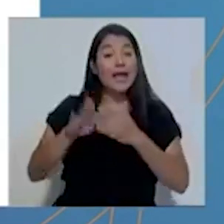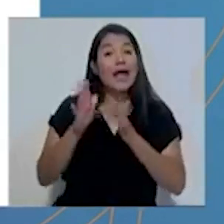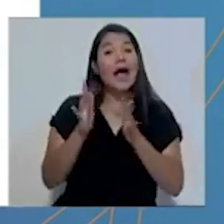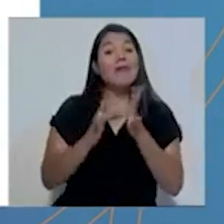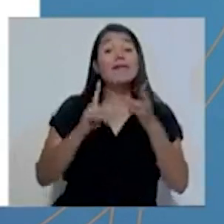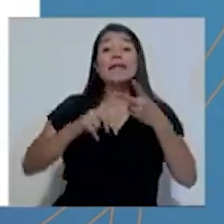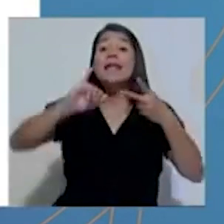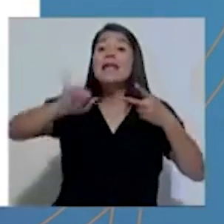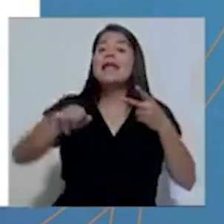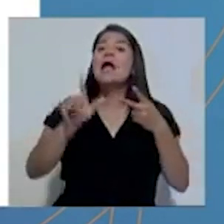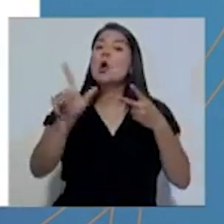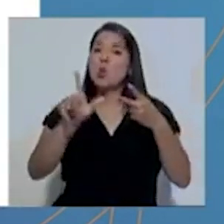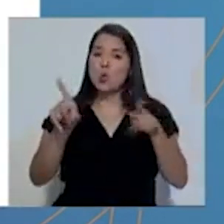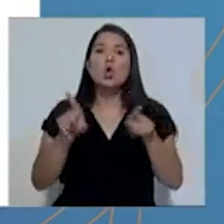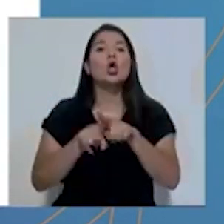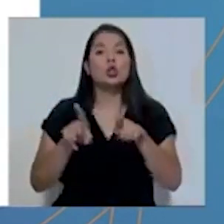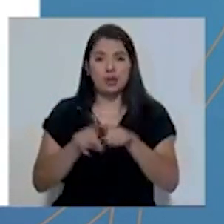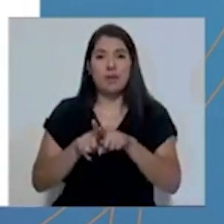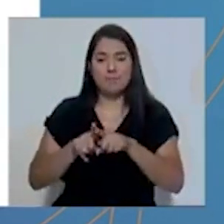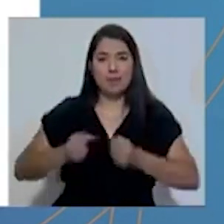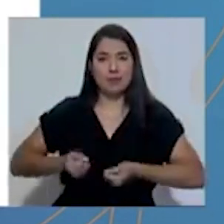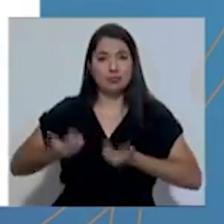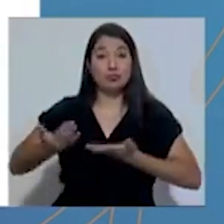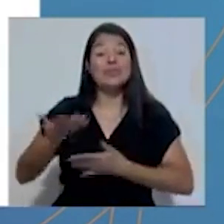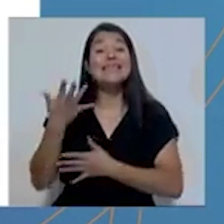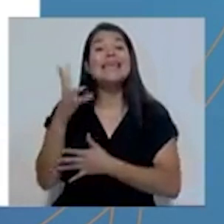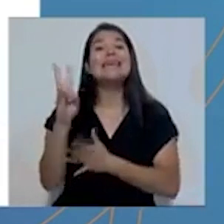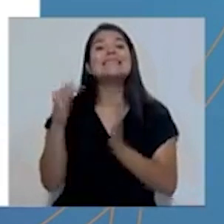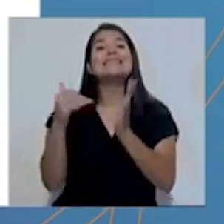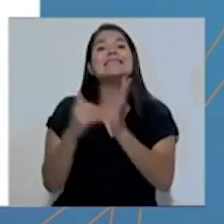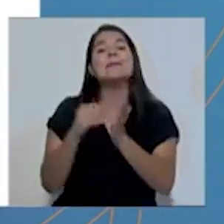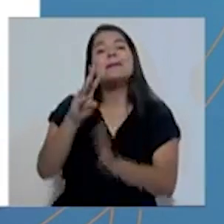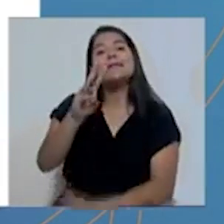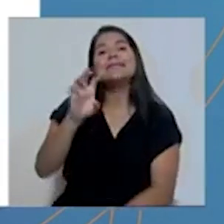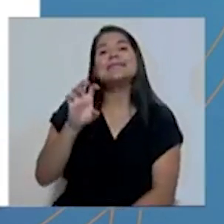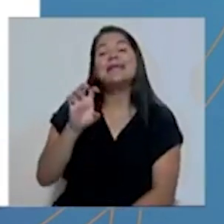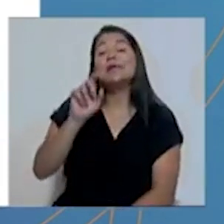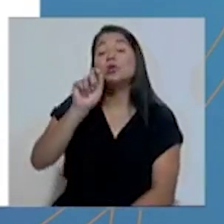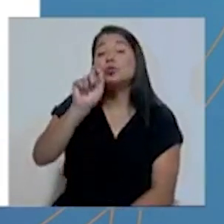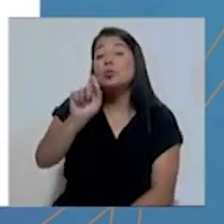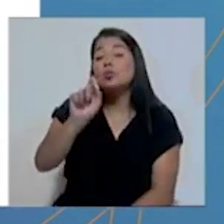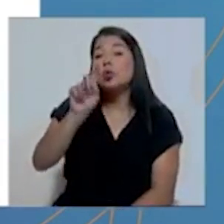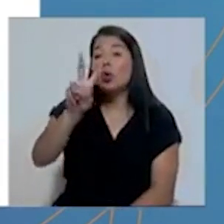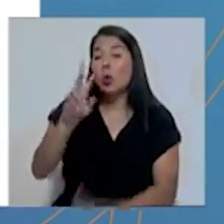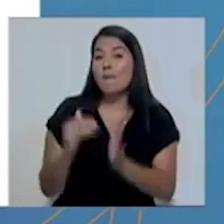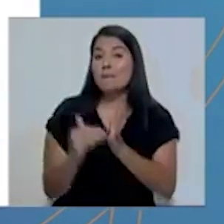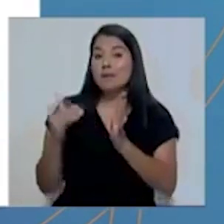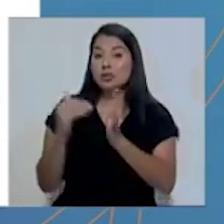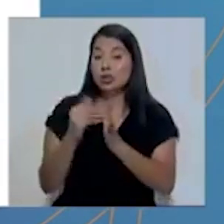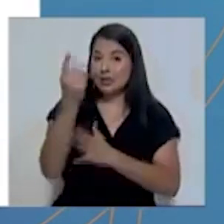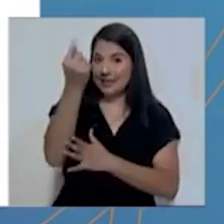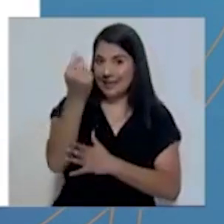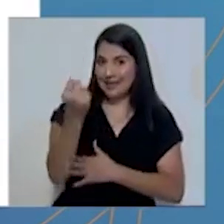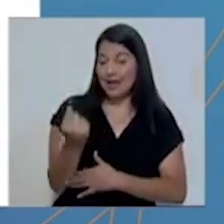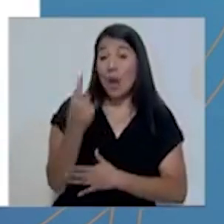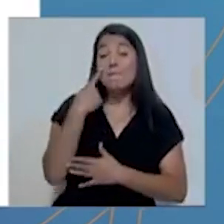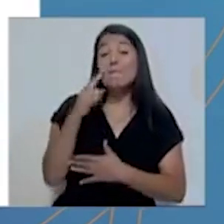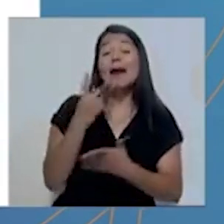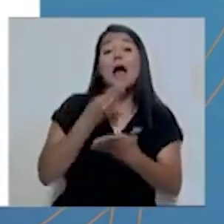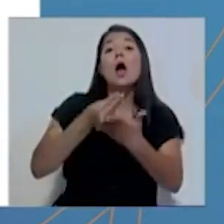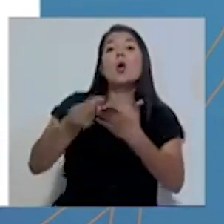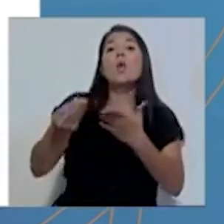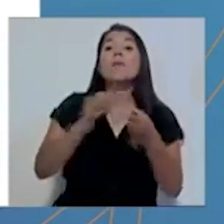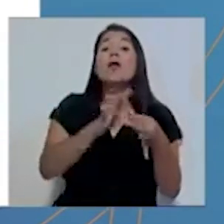esfuerzo de inversión por la suma de 17 mil 600.2 millones de recursos en compras